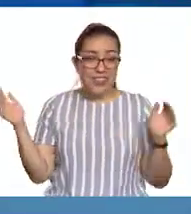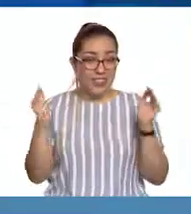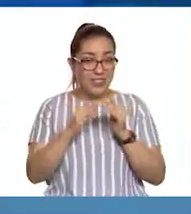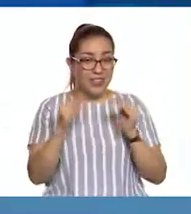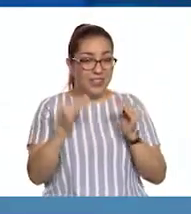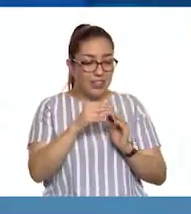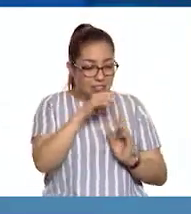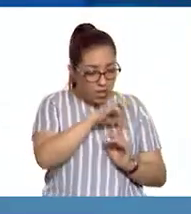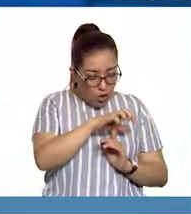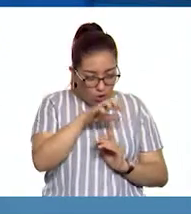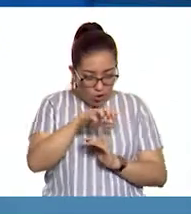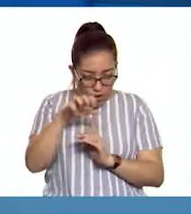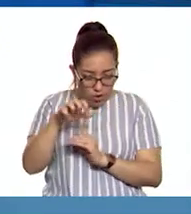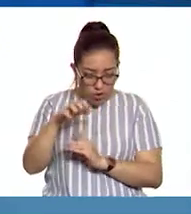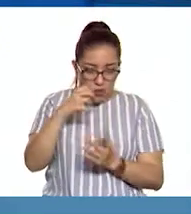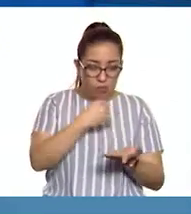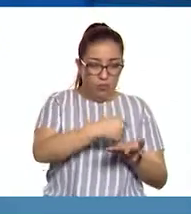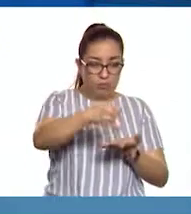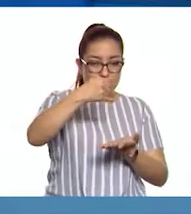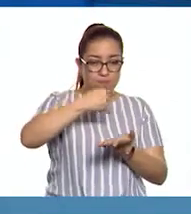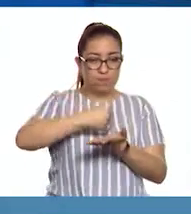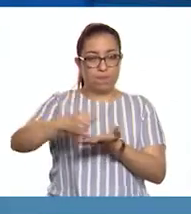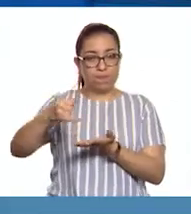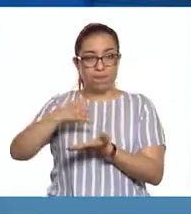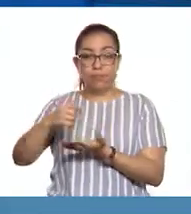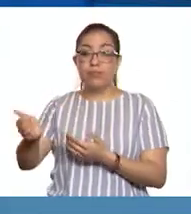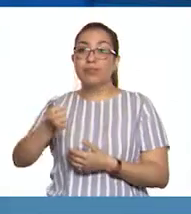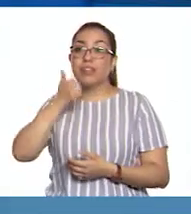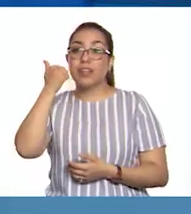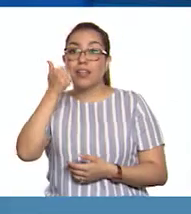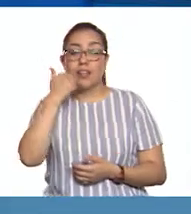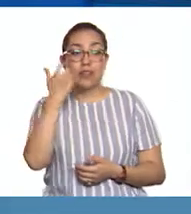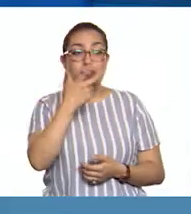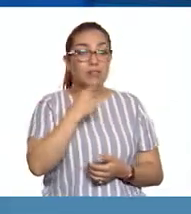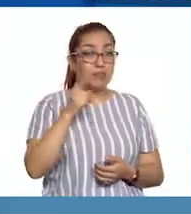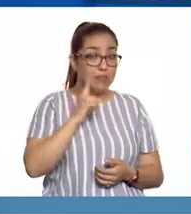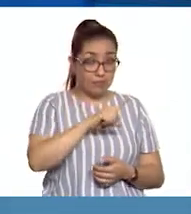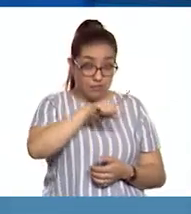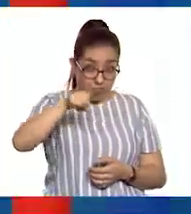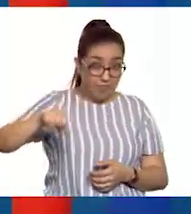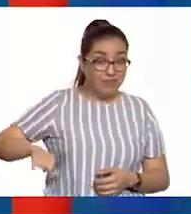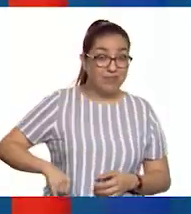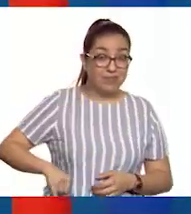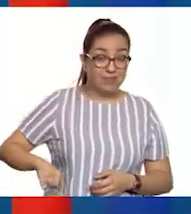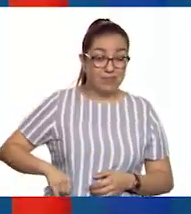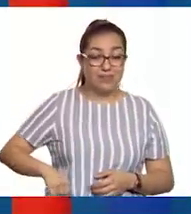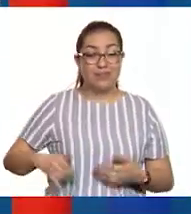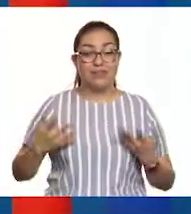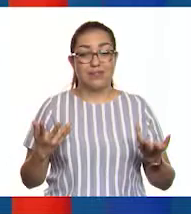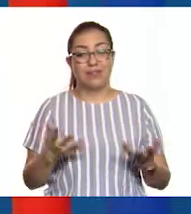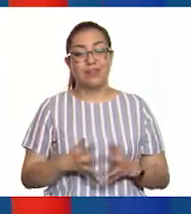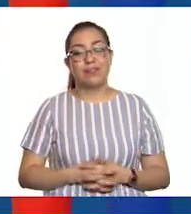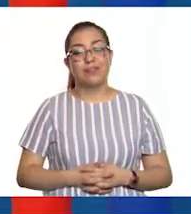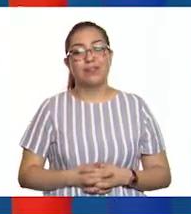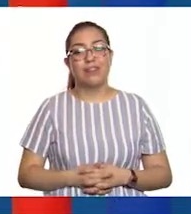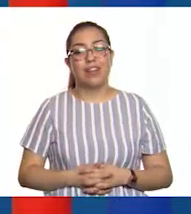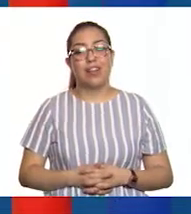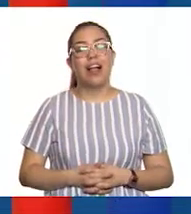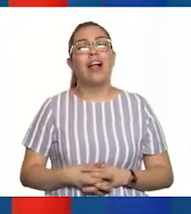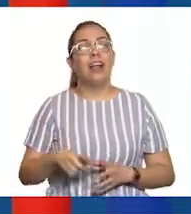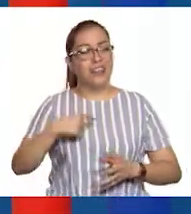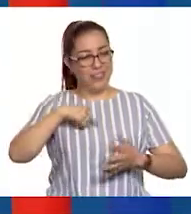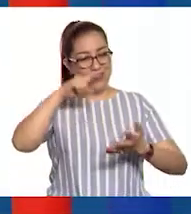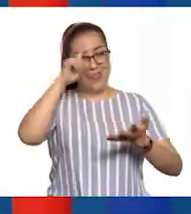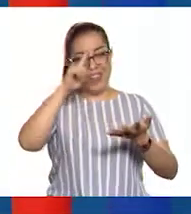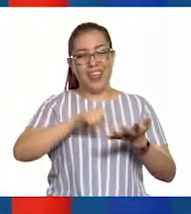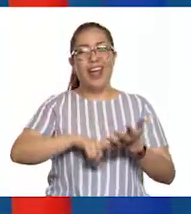muy bien. ¿Alumnas y alumnos se interesan? Pues así será, maestro, va a ver